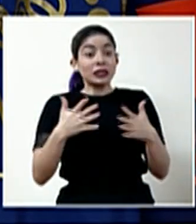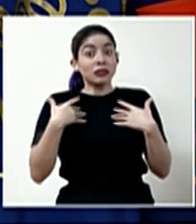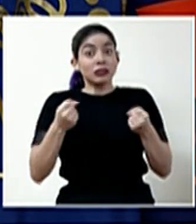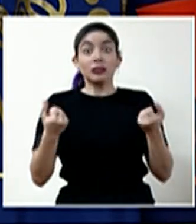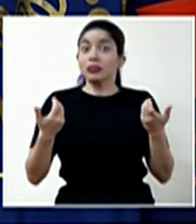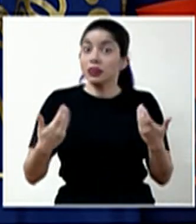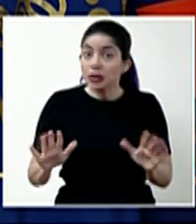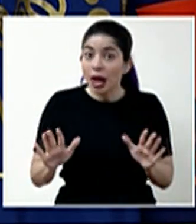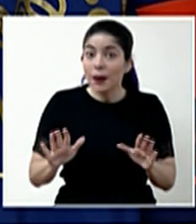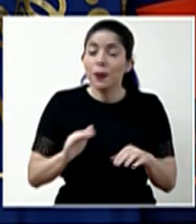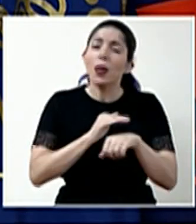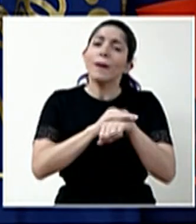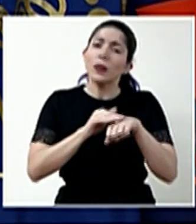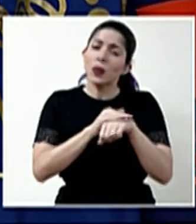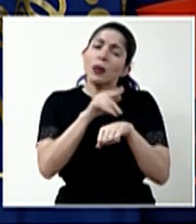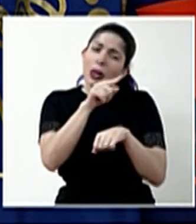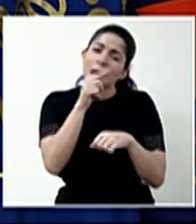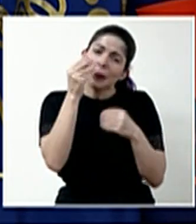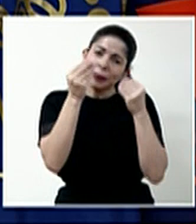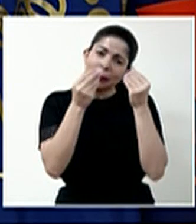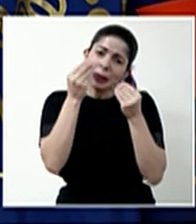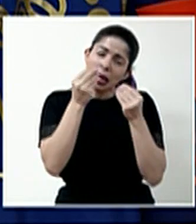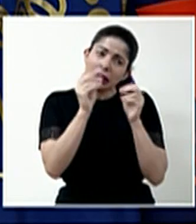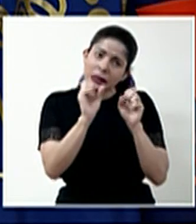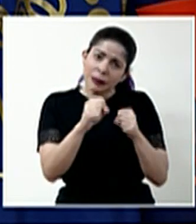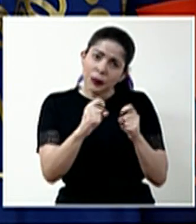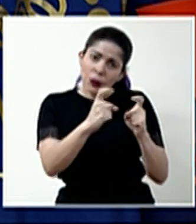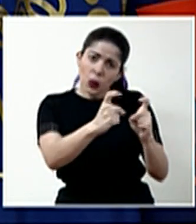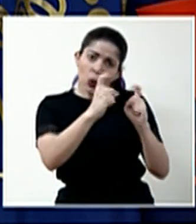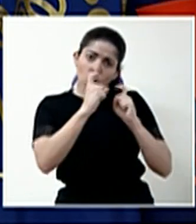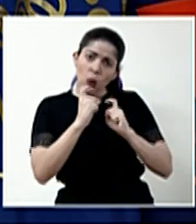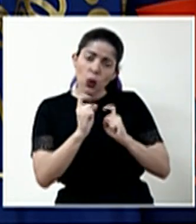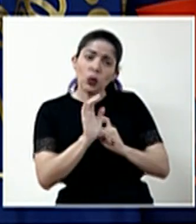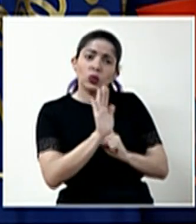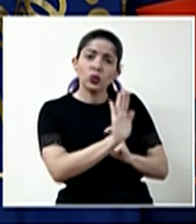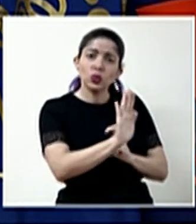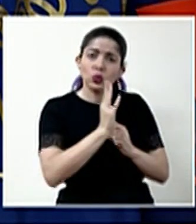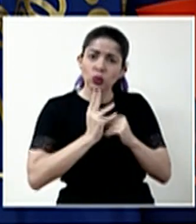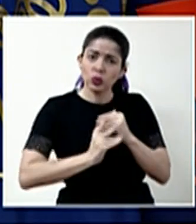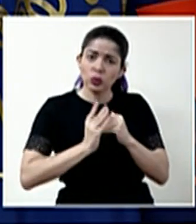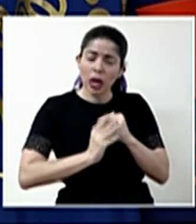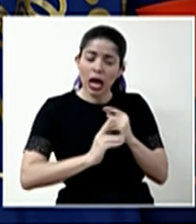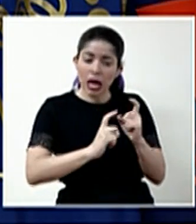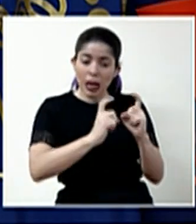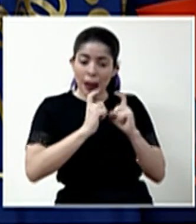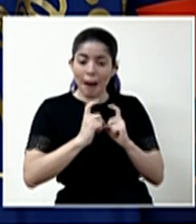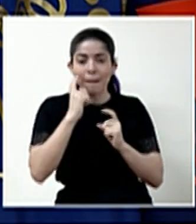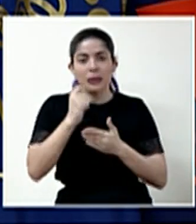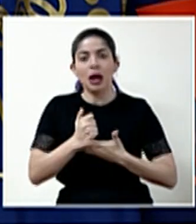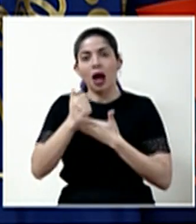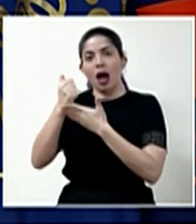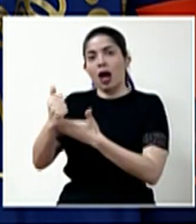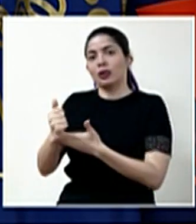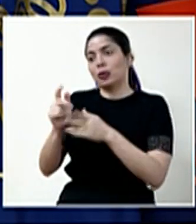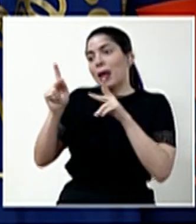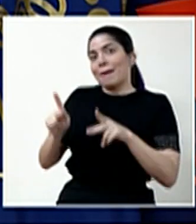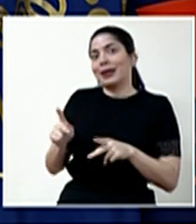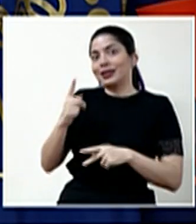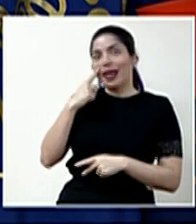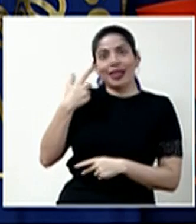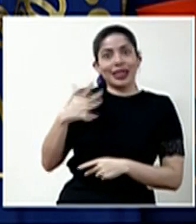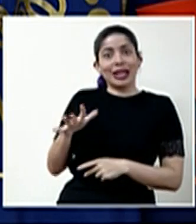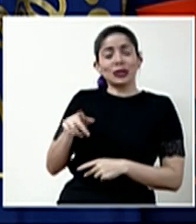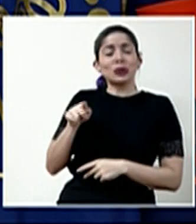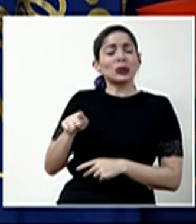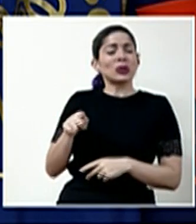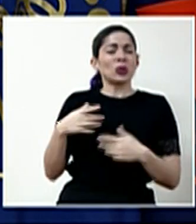favor, consideren esa donación de su plasma para ayudarle a una persona desconocida. Esta